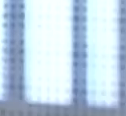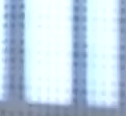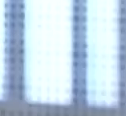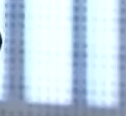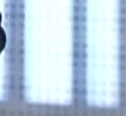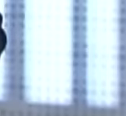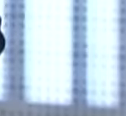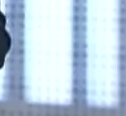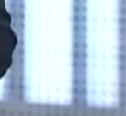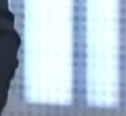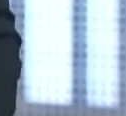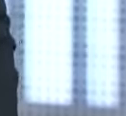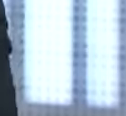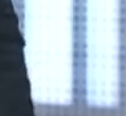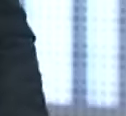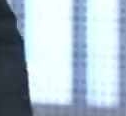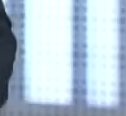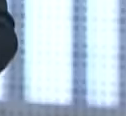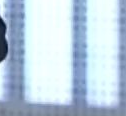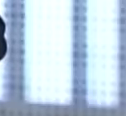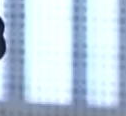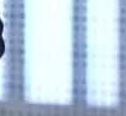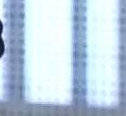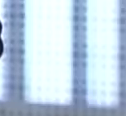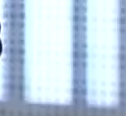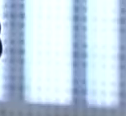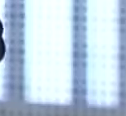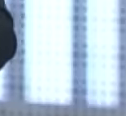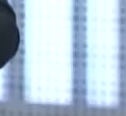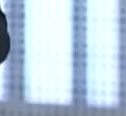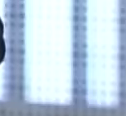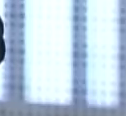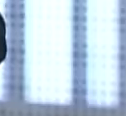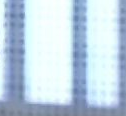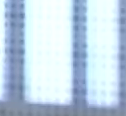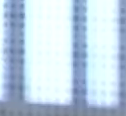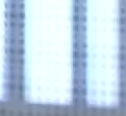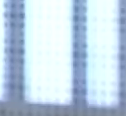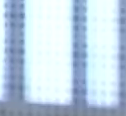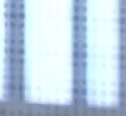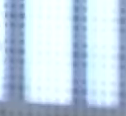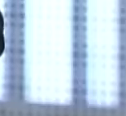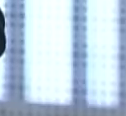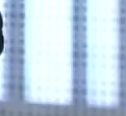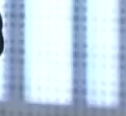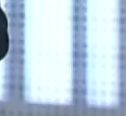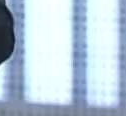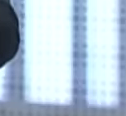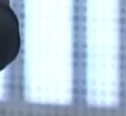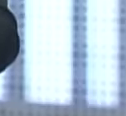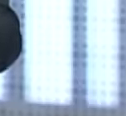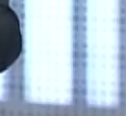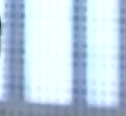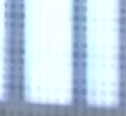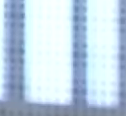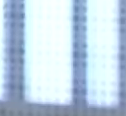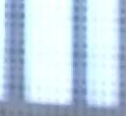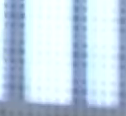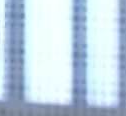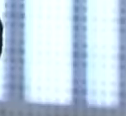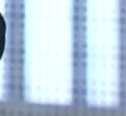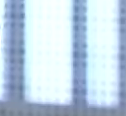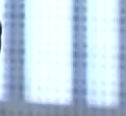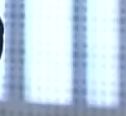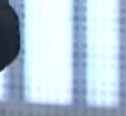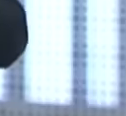rechazado un interpuesto que Venezuela hizo meses anteriores para, por supuesto, revisar la